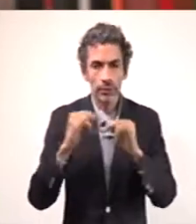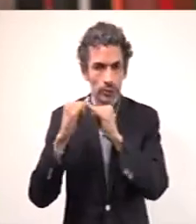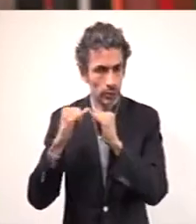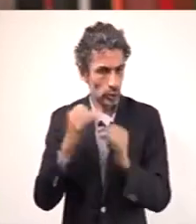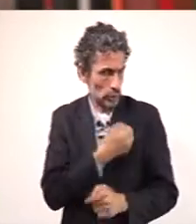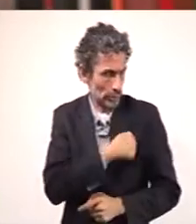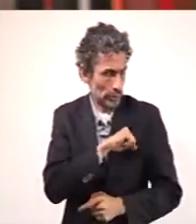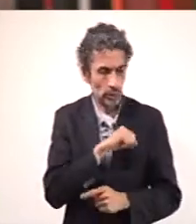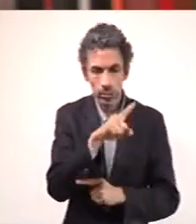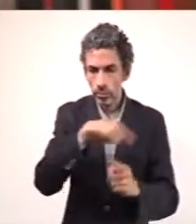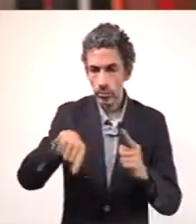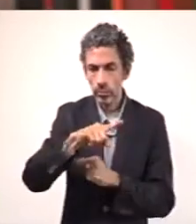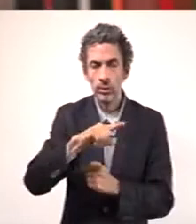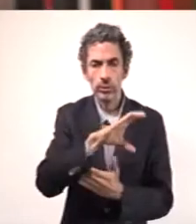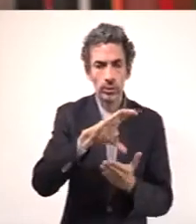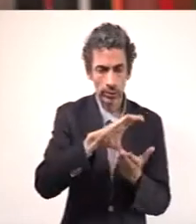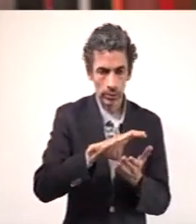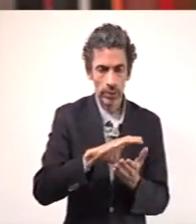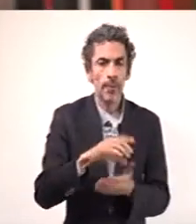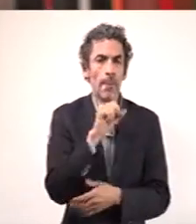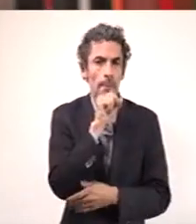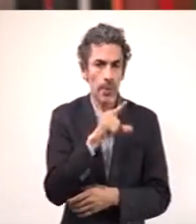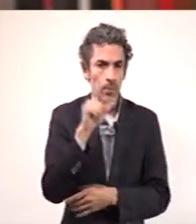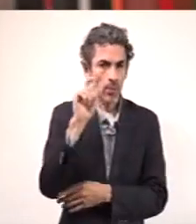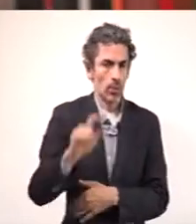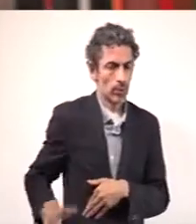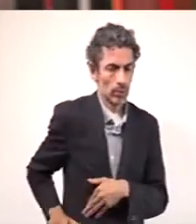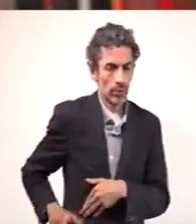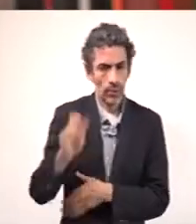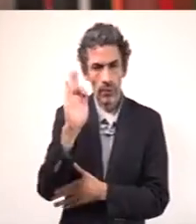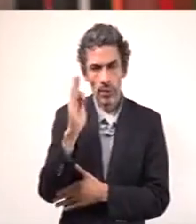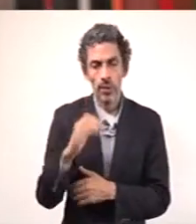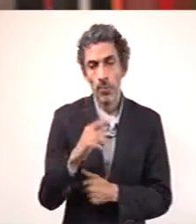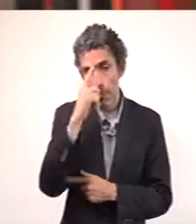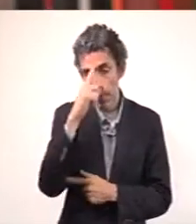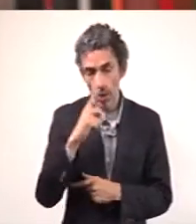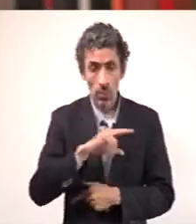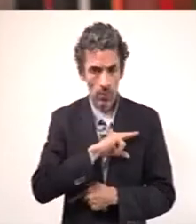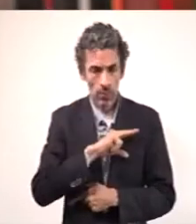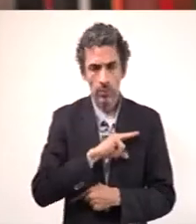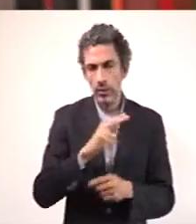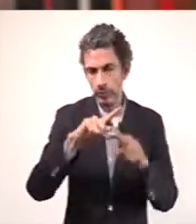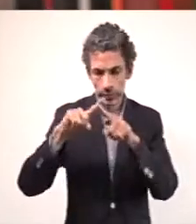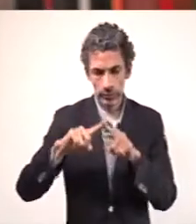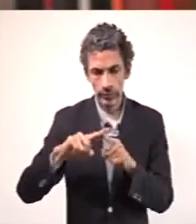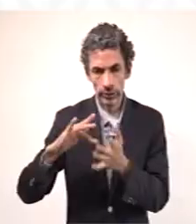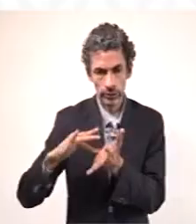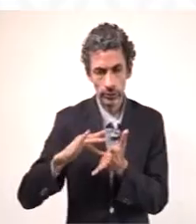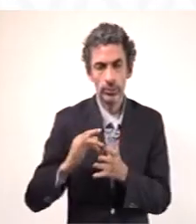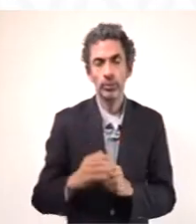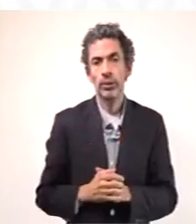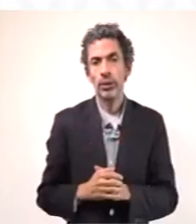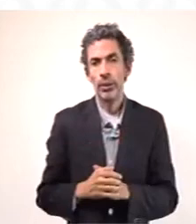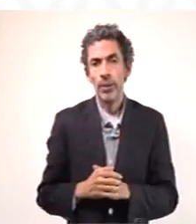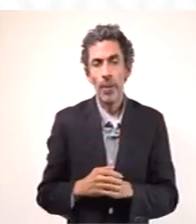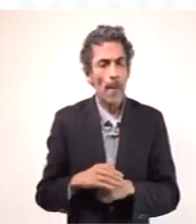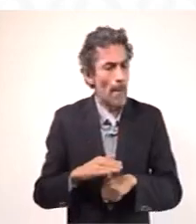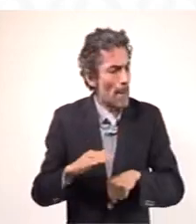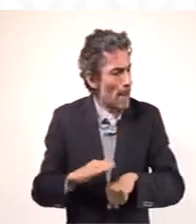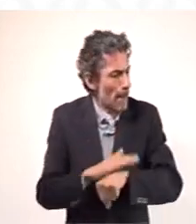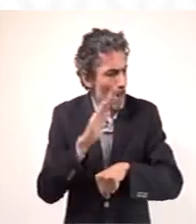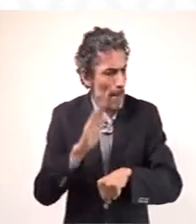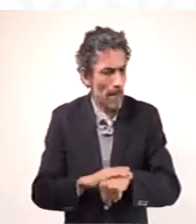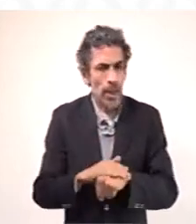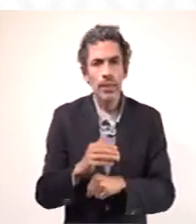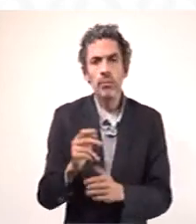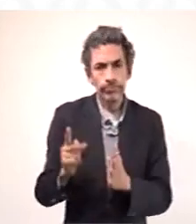de salud pública de la Ciudad y del Gobierno de México y el apoyo del sector privado, hemos ampliado casi